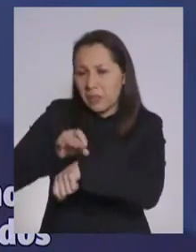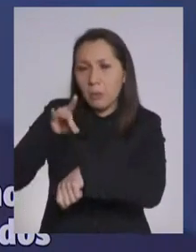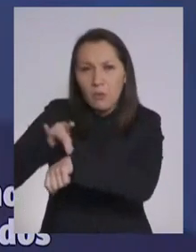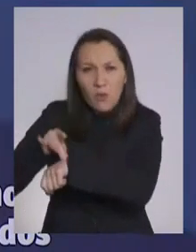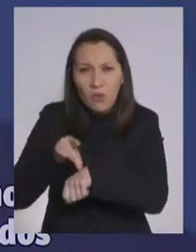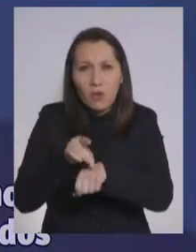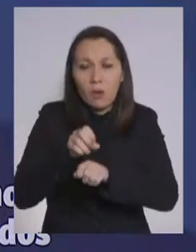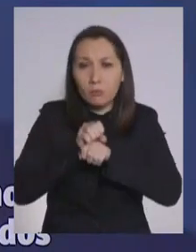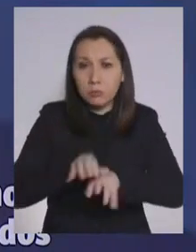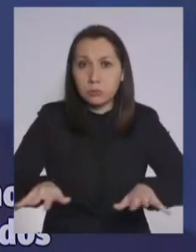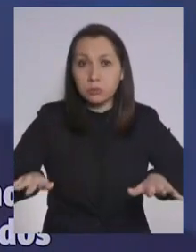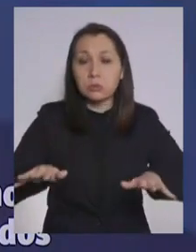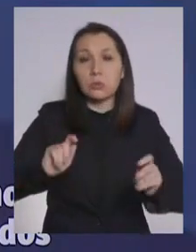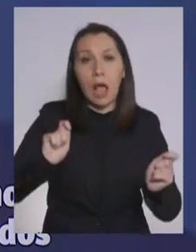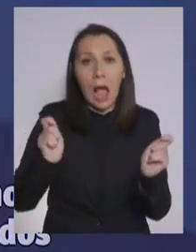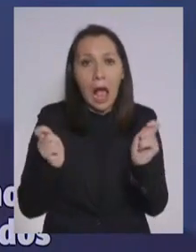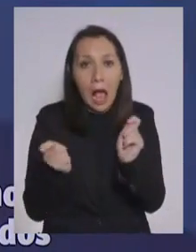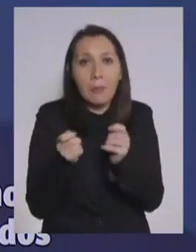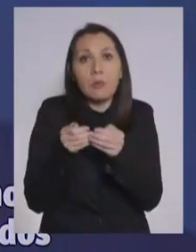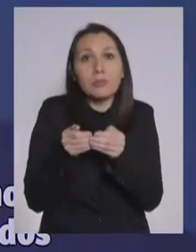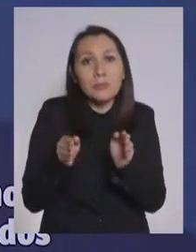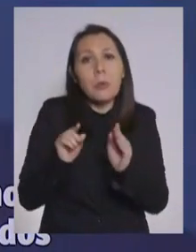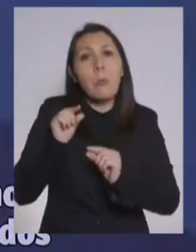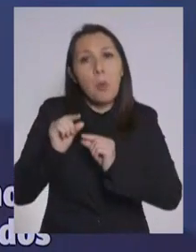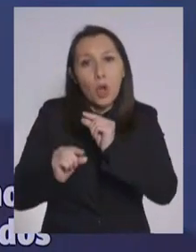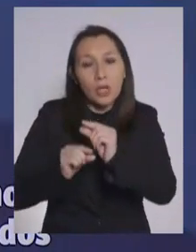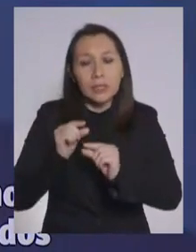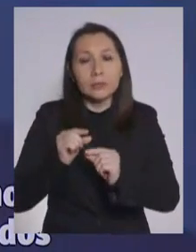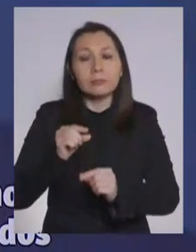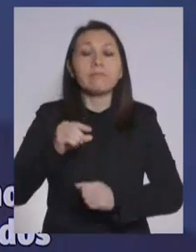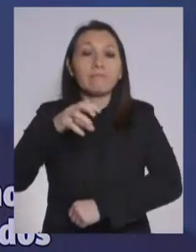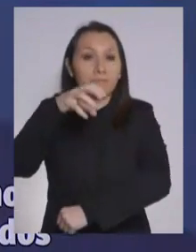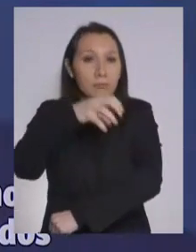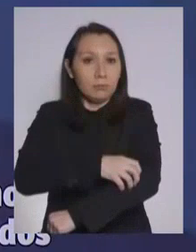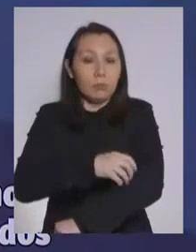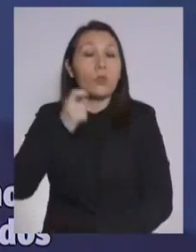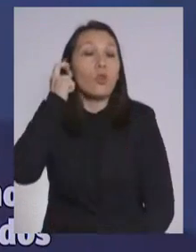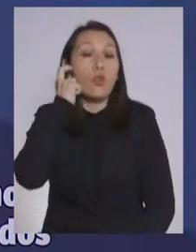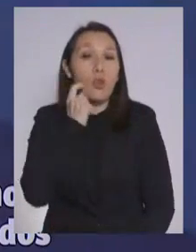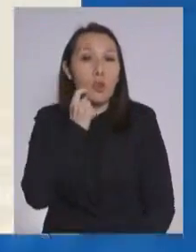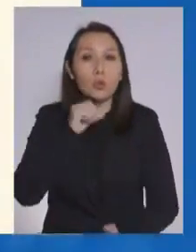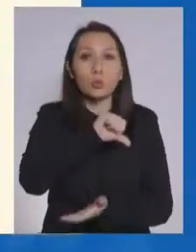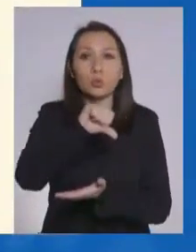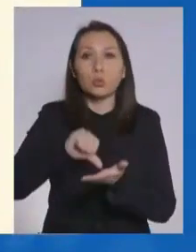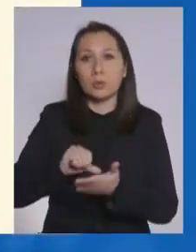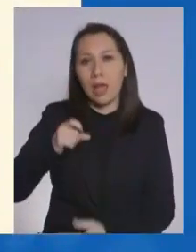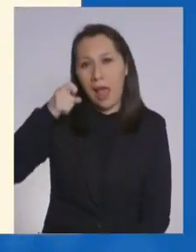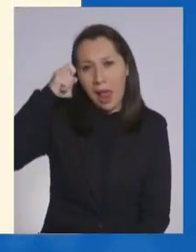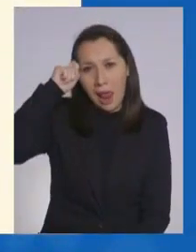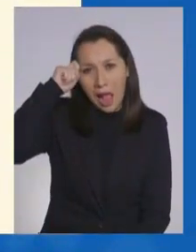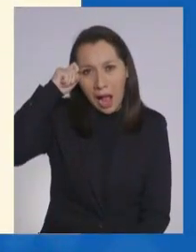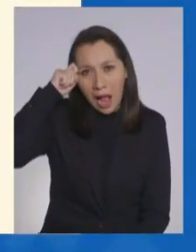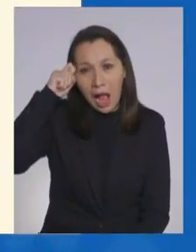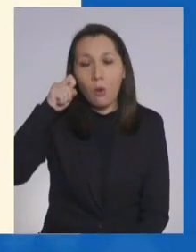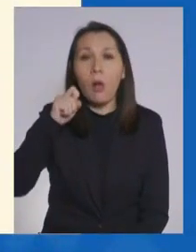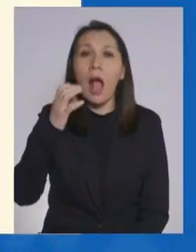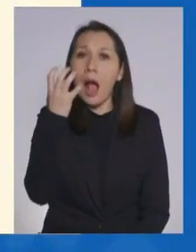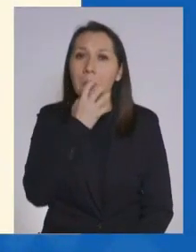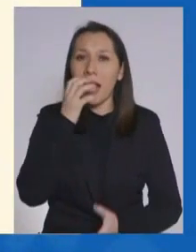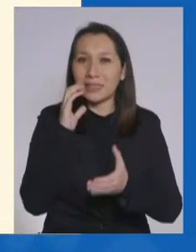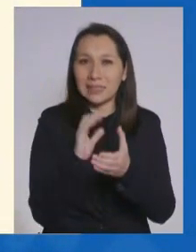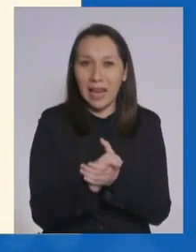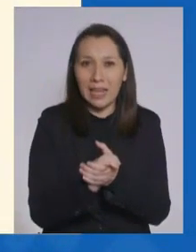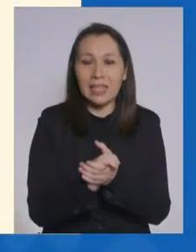la pandemia, pasan a transición en la región de O'Higgins, las ciudades de Rancagua, Machalí